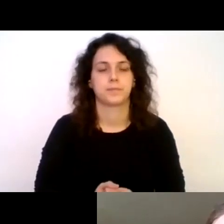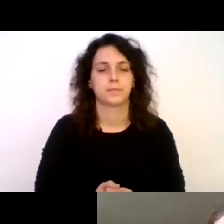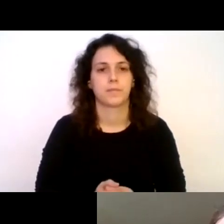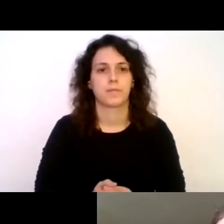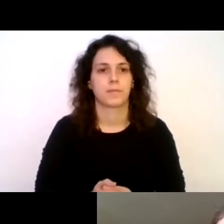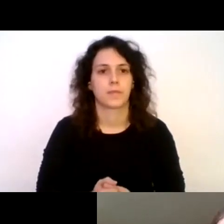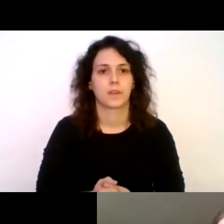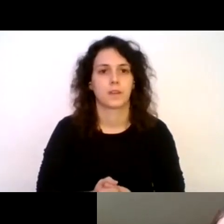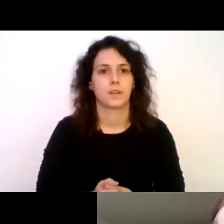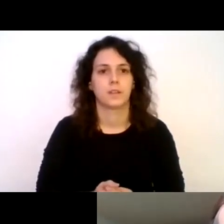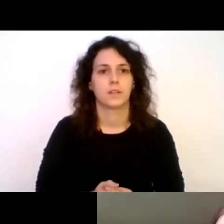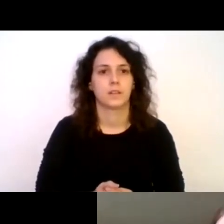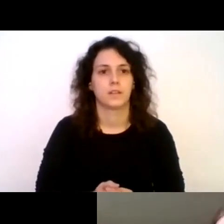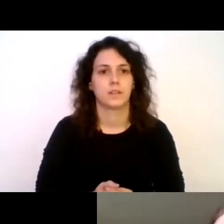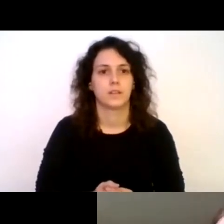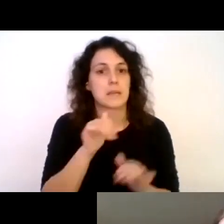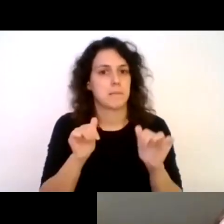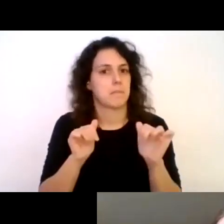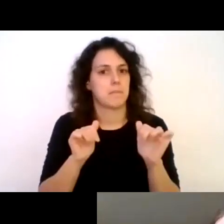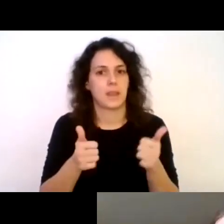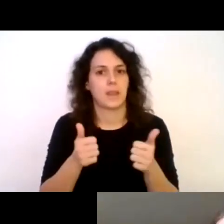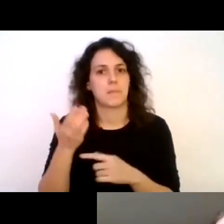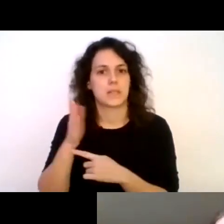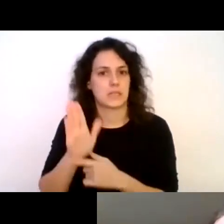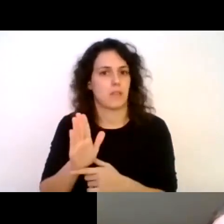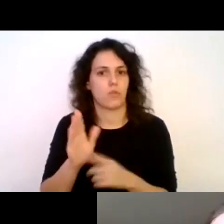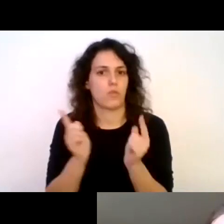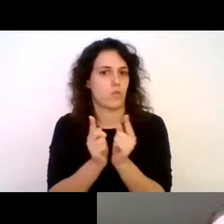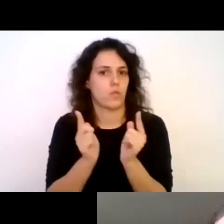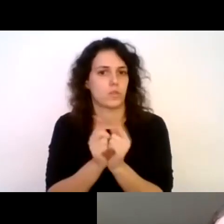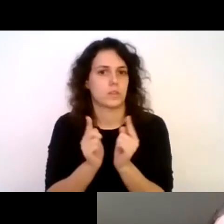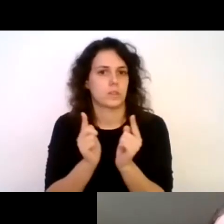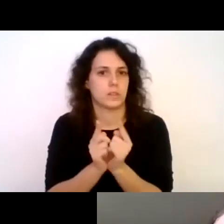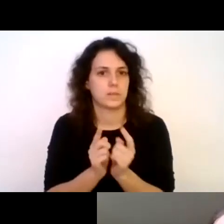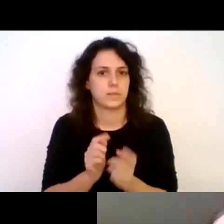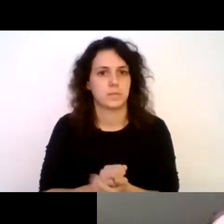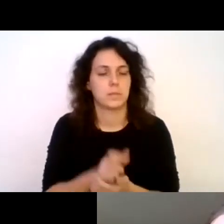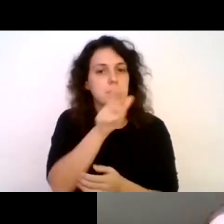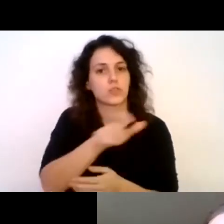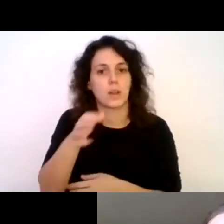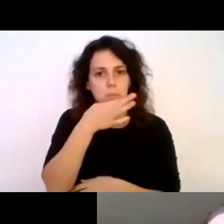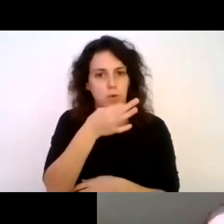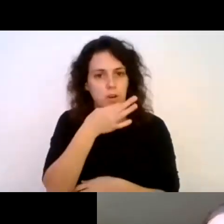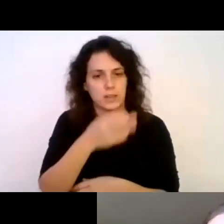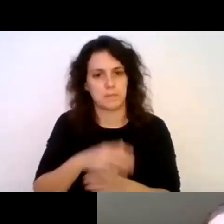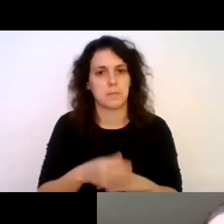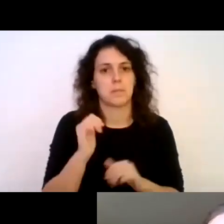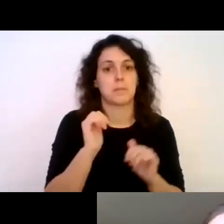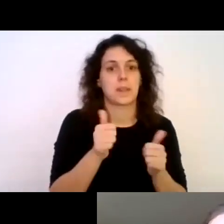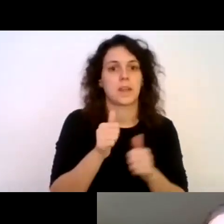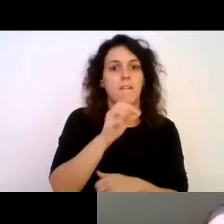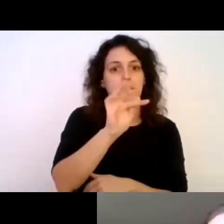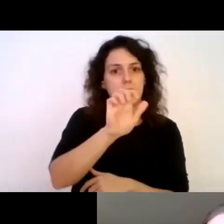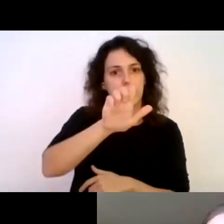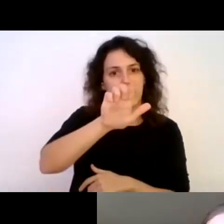Voy a empezar a hacer una pequeña presentación de los ponentes de hoy. Empezaremos con Felipe